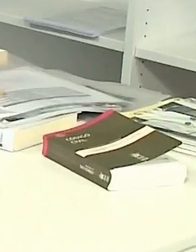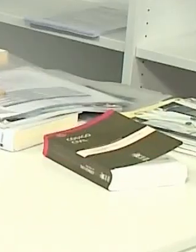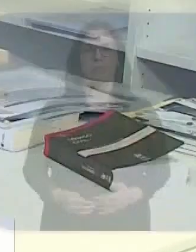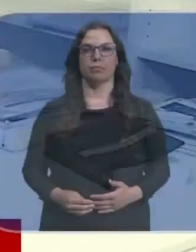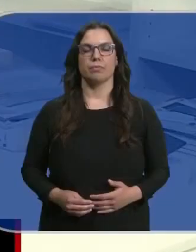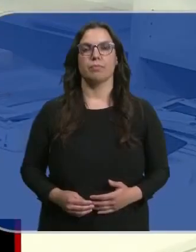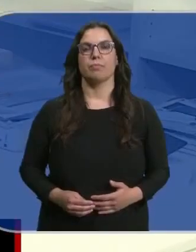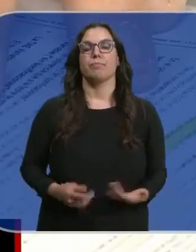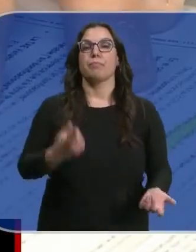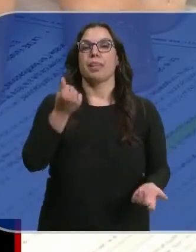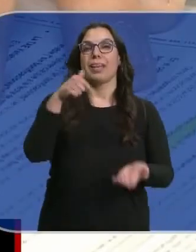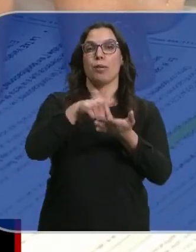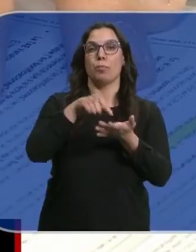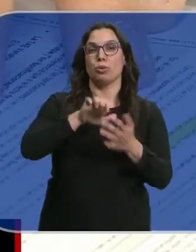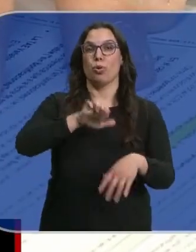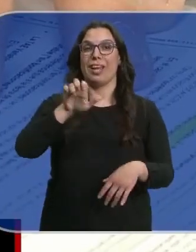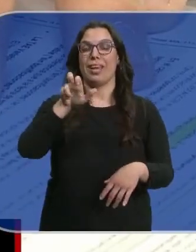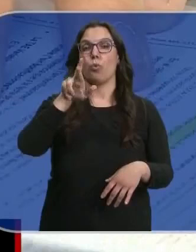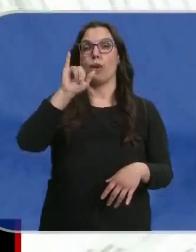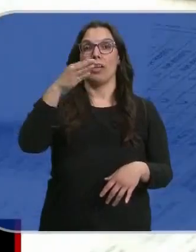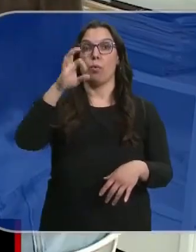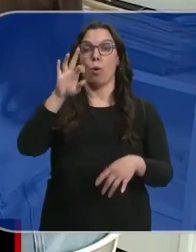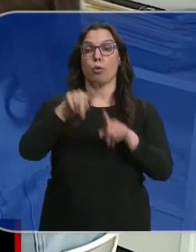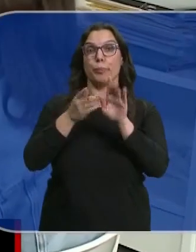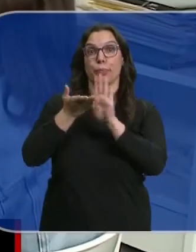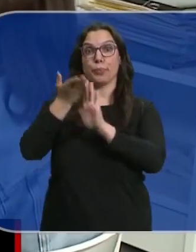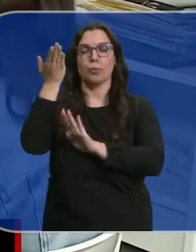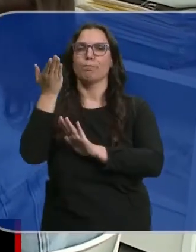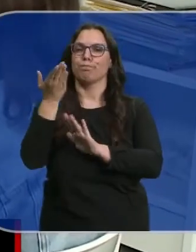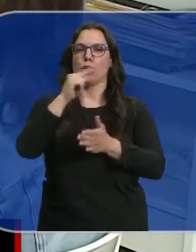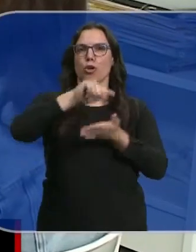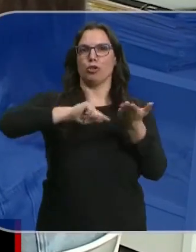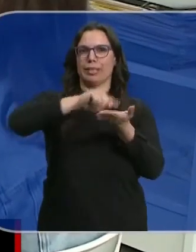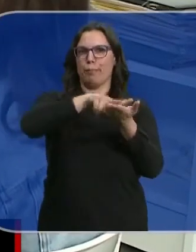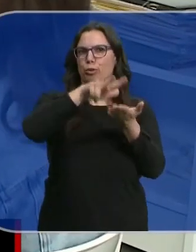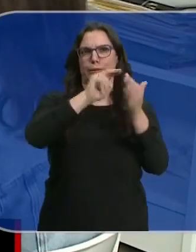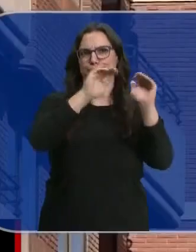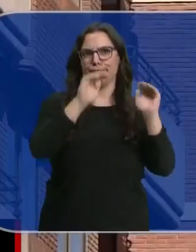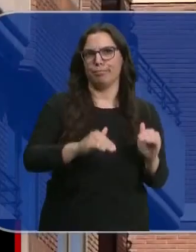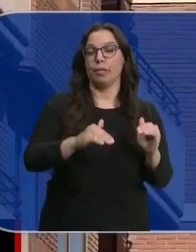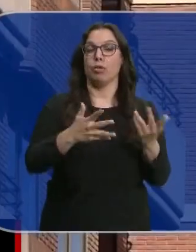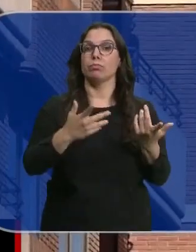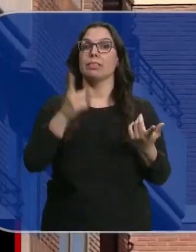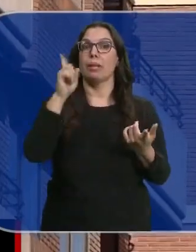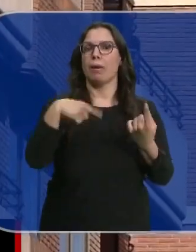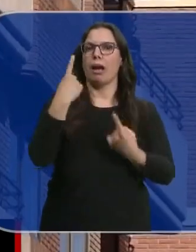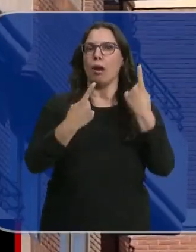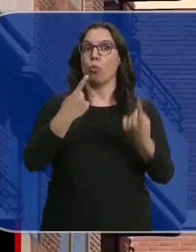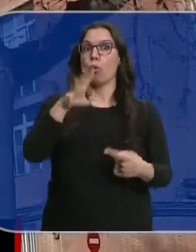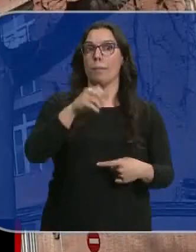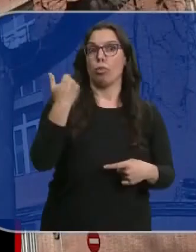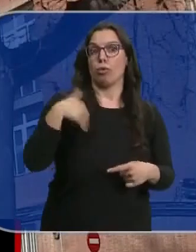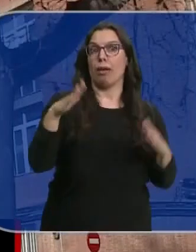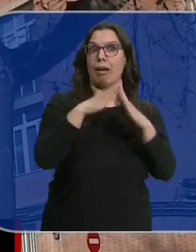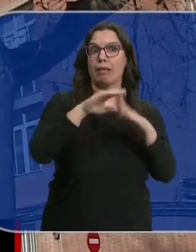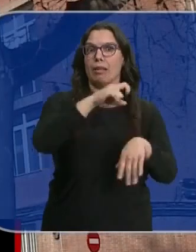La subida del Euribor hace caer la contratación de nuevas hipotecas y lo más curioso, los compradores prefieren amortizar esta deuda. Lo hacen